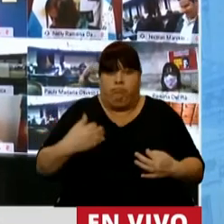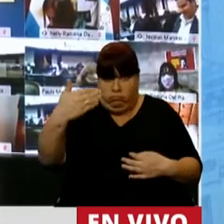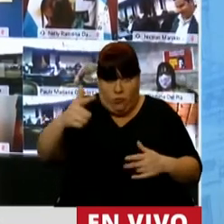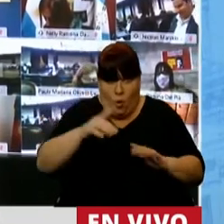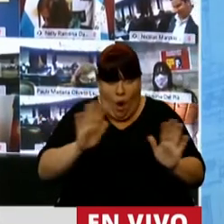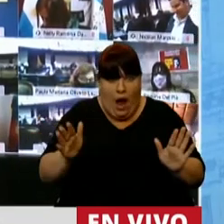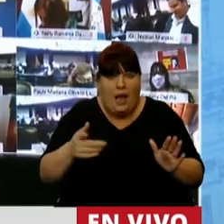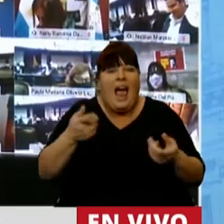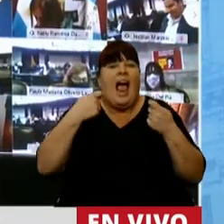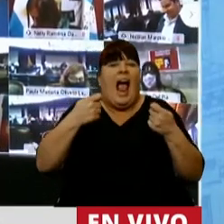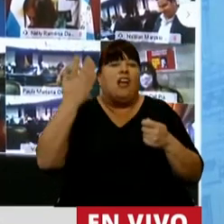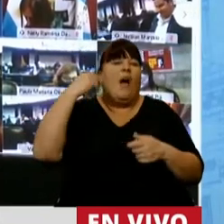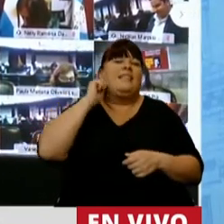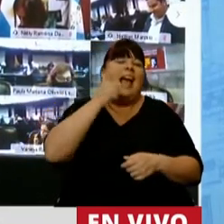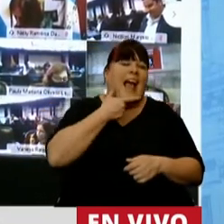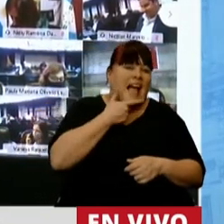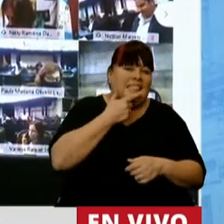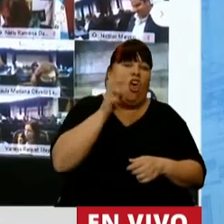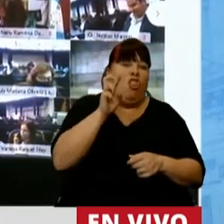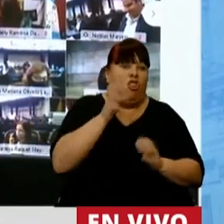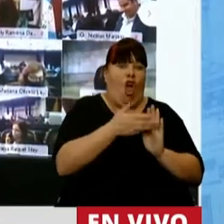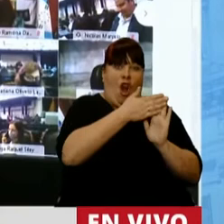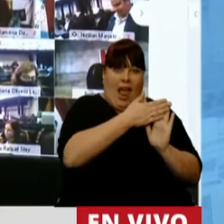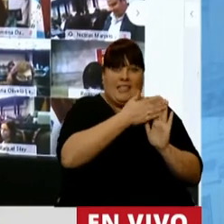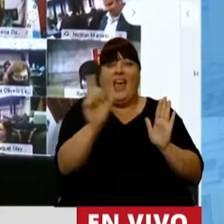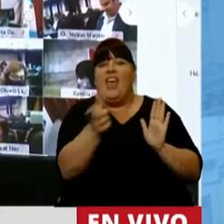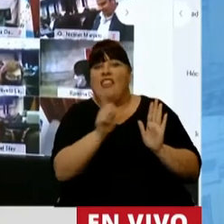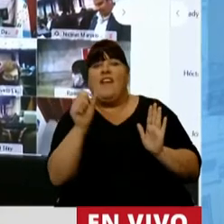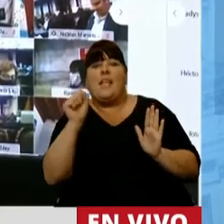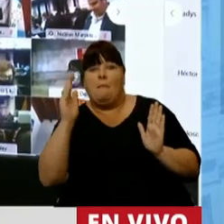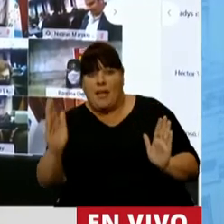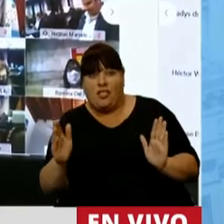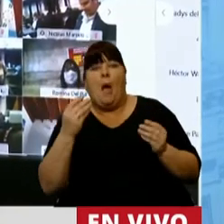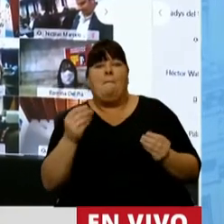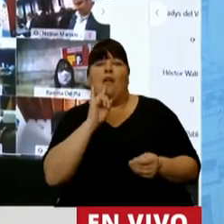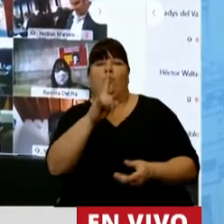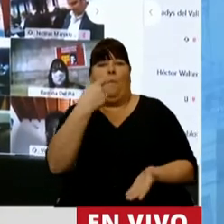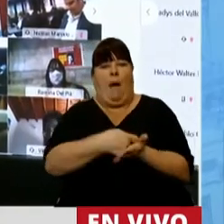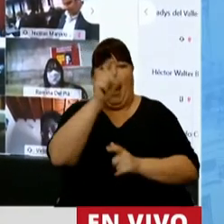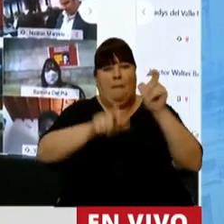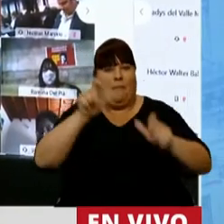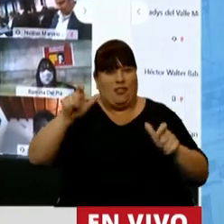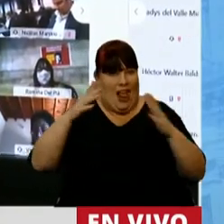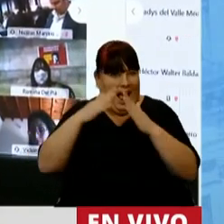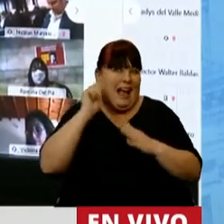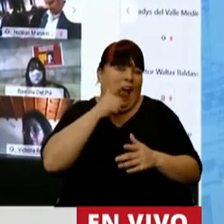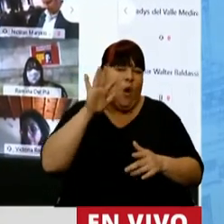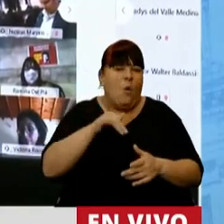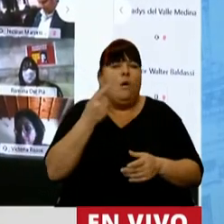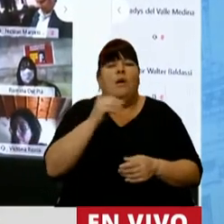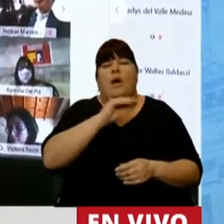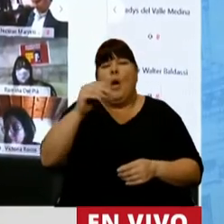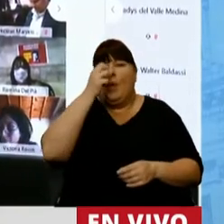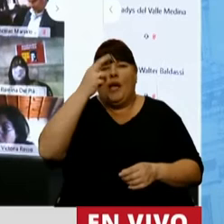de lo que le costaba el gas en dólares y la diferencia en peso para que la paguen los consumidores, estamos hablando de una